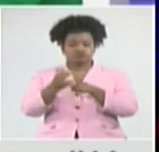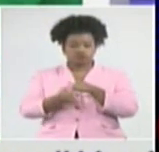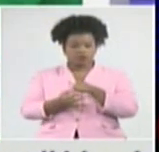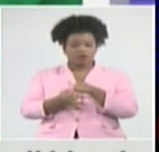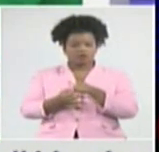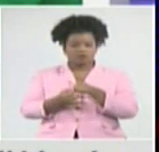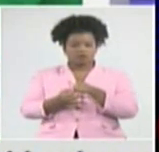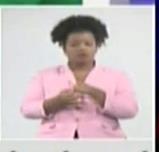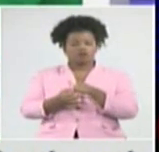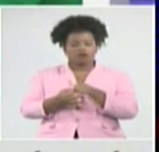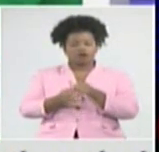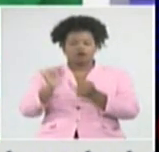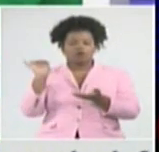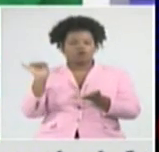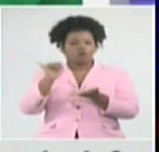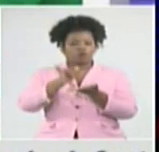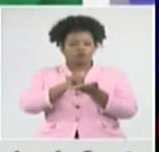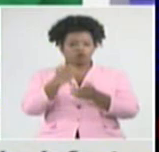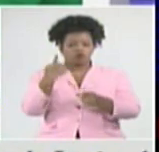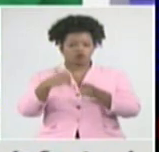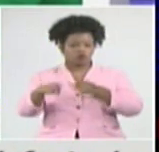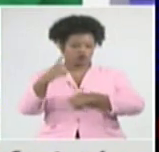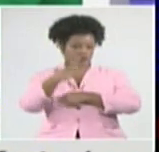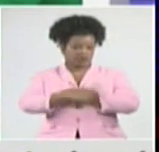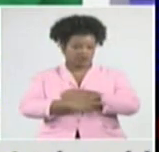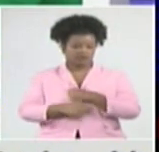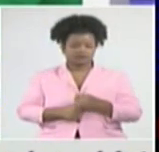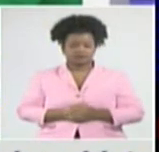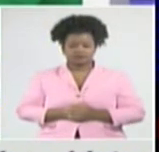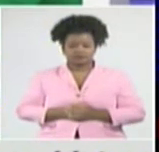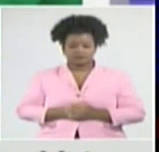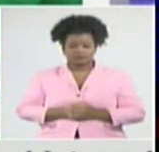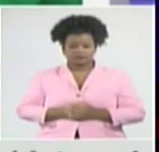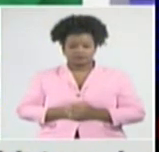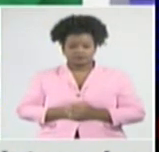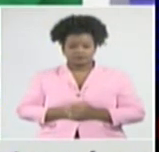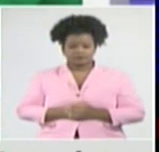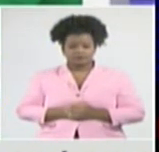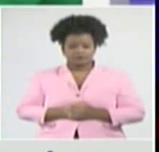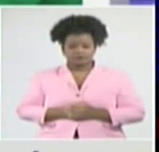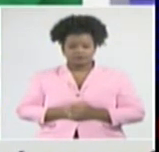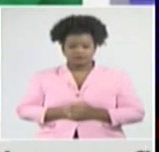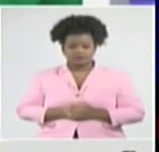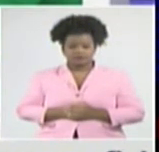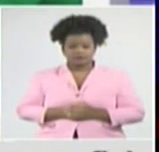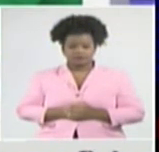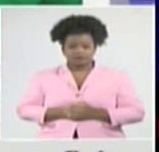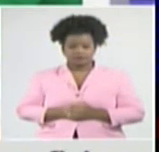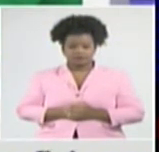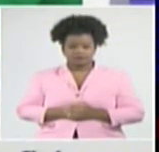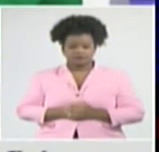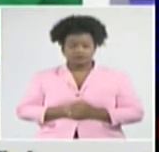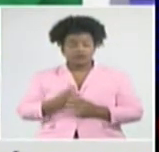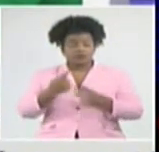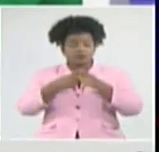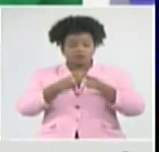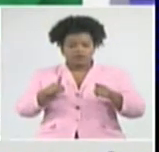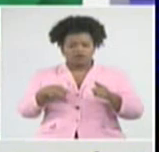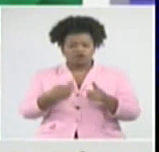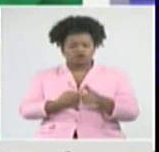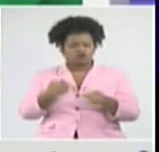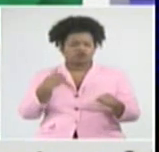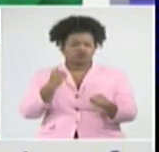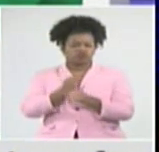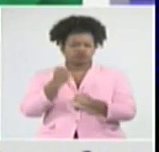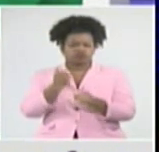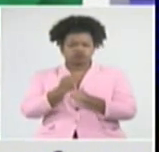importados, que han arribado recientemente a Cuba y se ha hecho el diagnóstico. Y se trabaja para precisar la